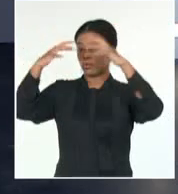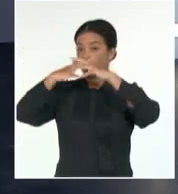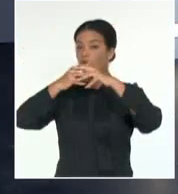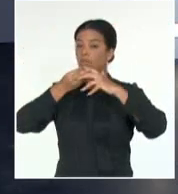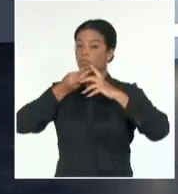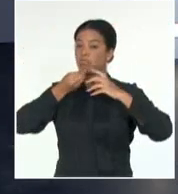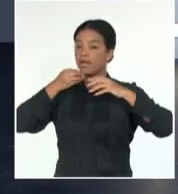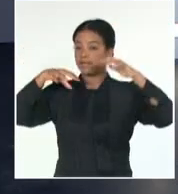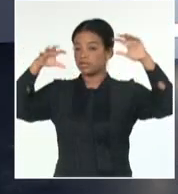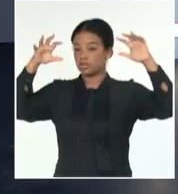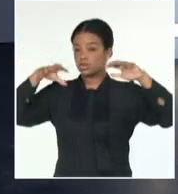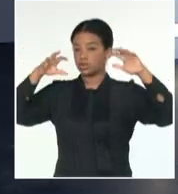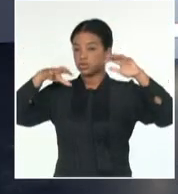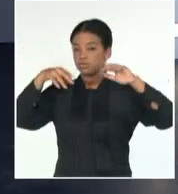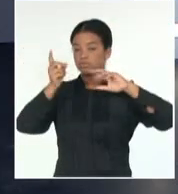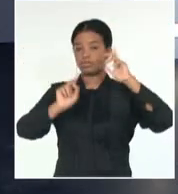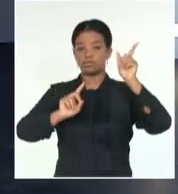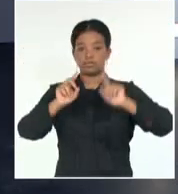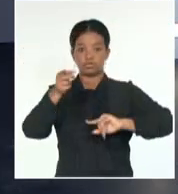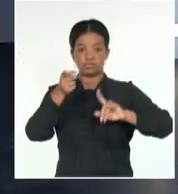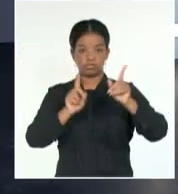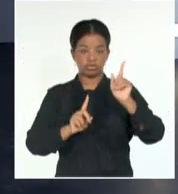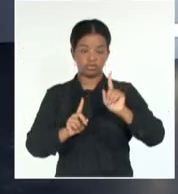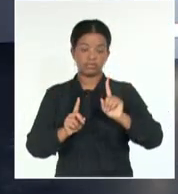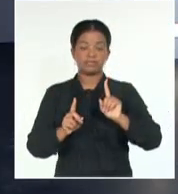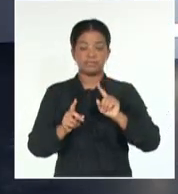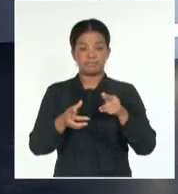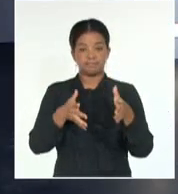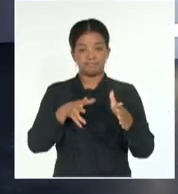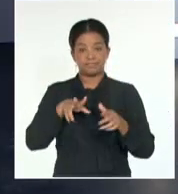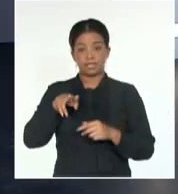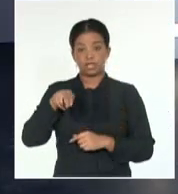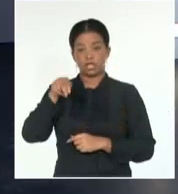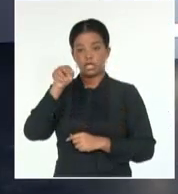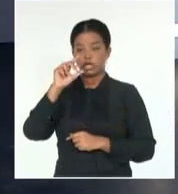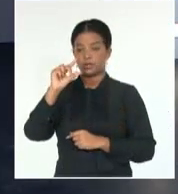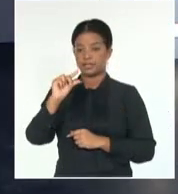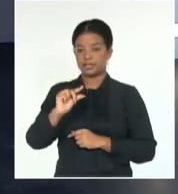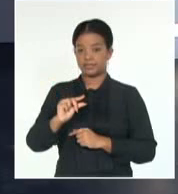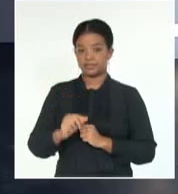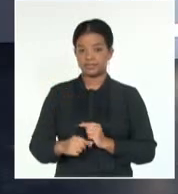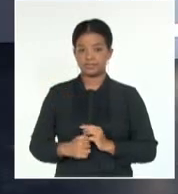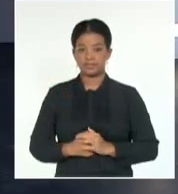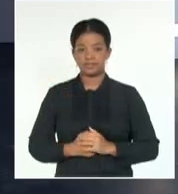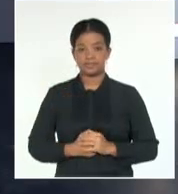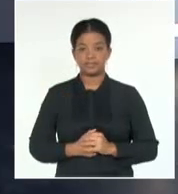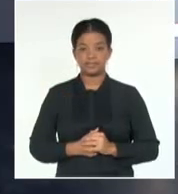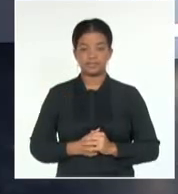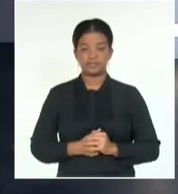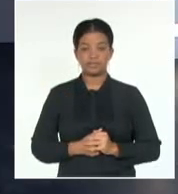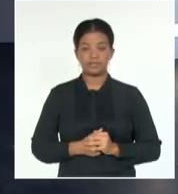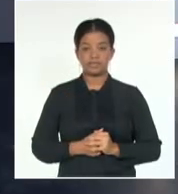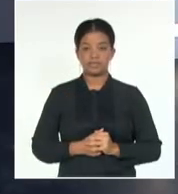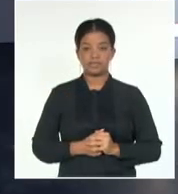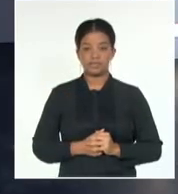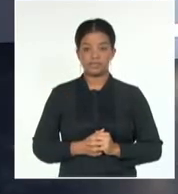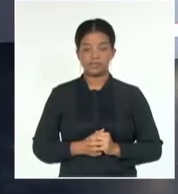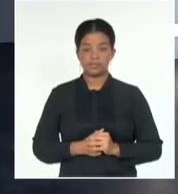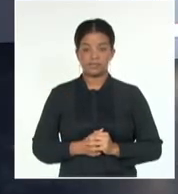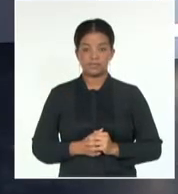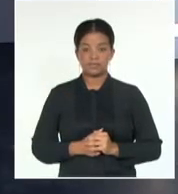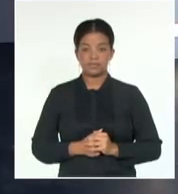lluvias y tormentas eléctricas más aislados para la parte norte del centro y el oriente del país.